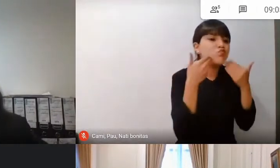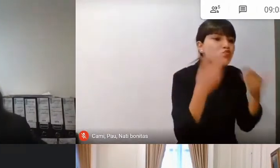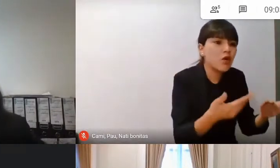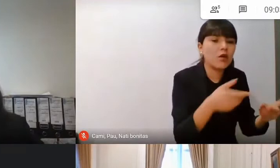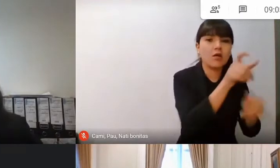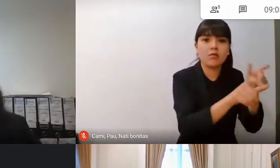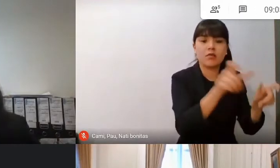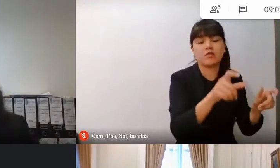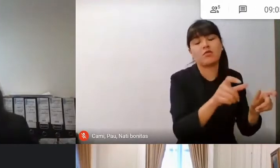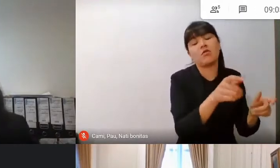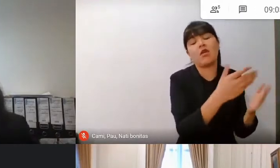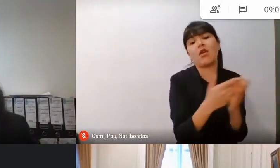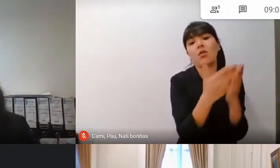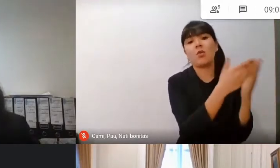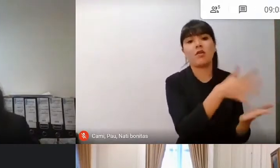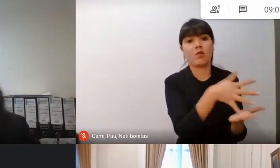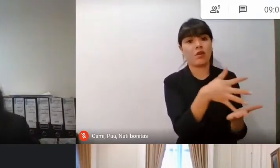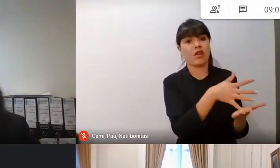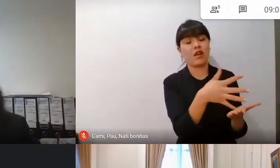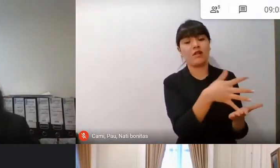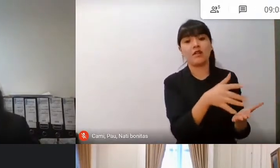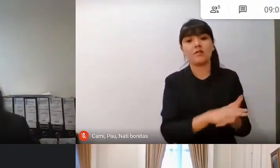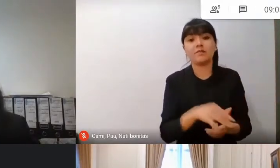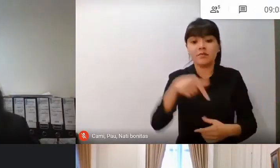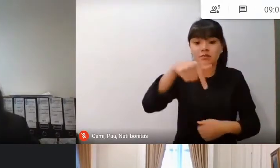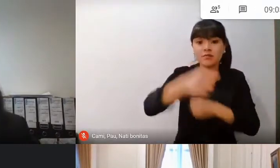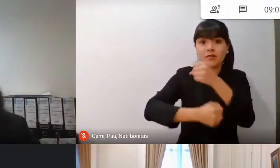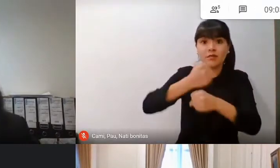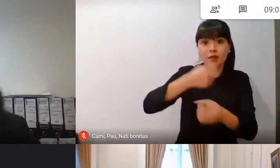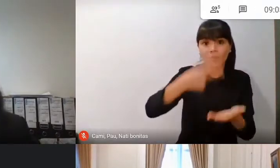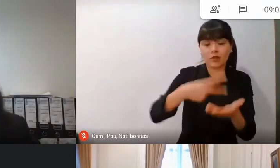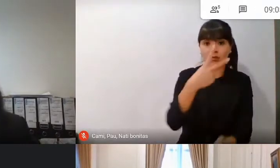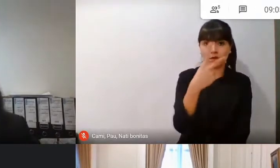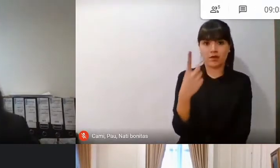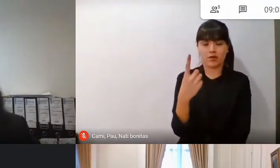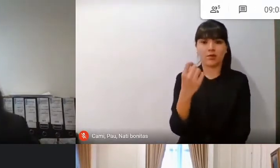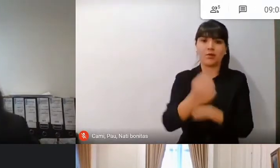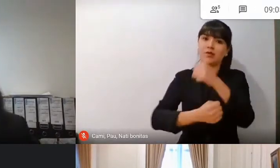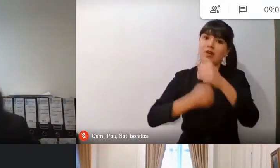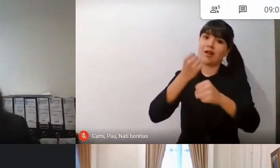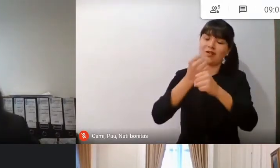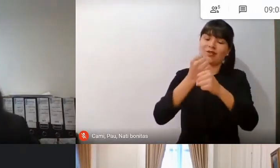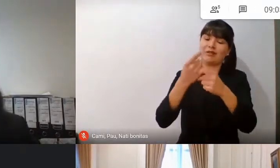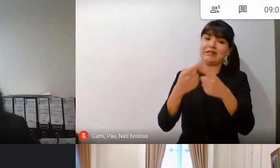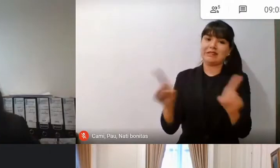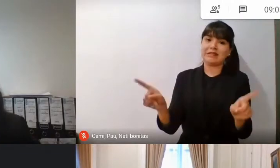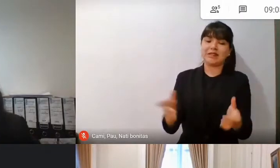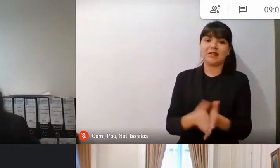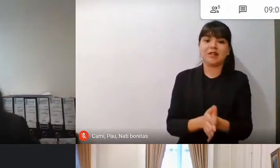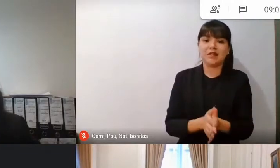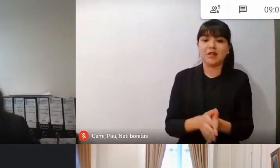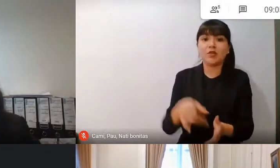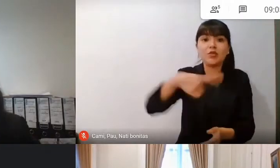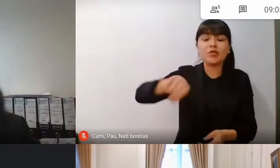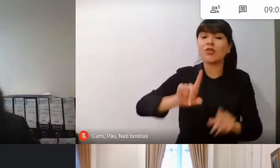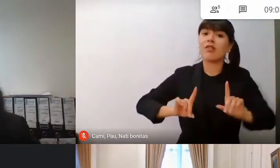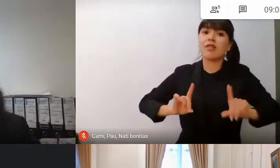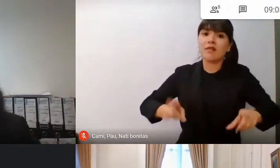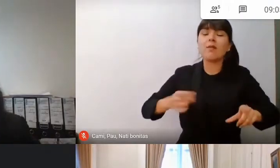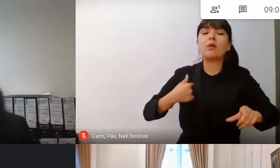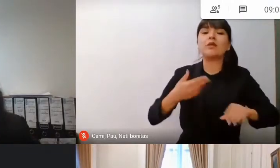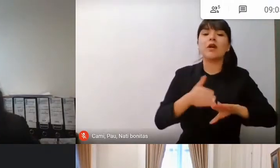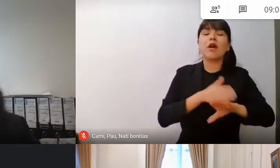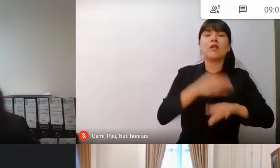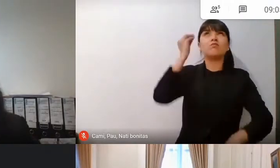Bueno, este 2021 va a ser un año distinto, en que tenemos que también estar preparados, porque seguro